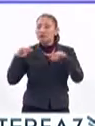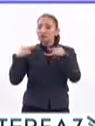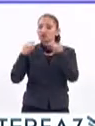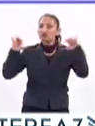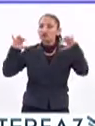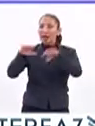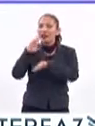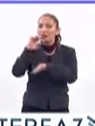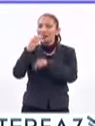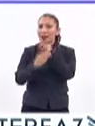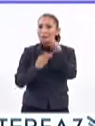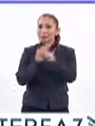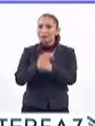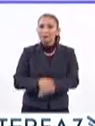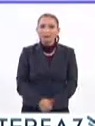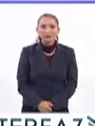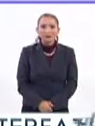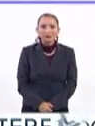robótica en el mundo.